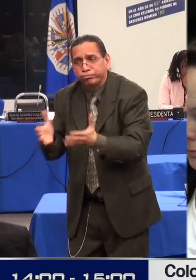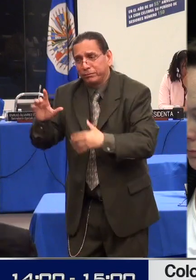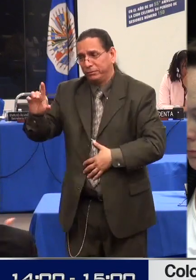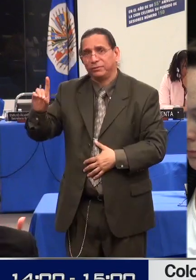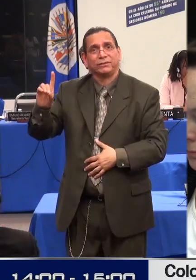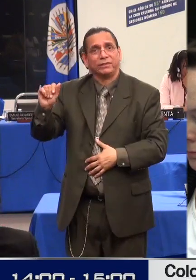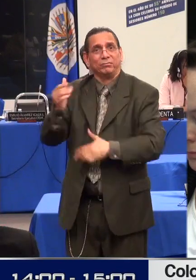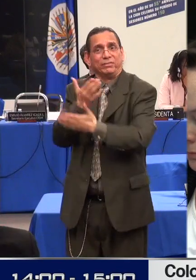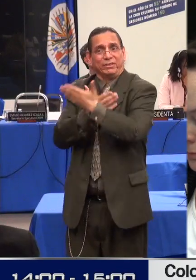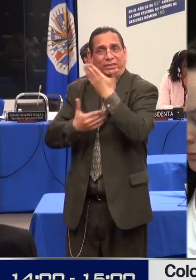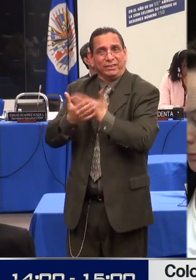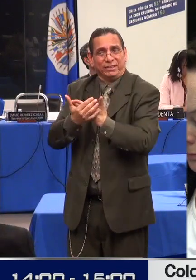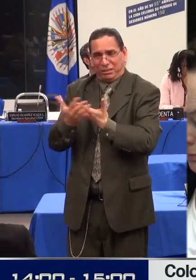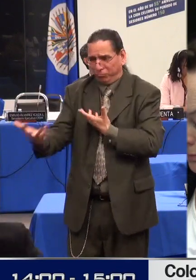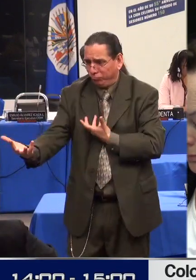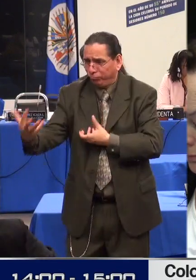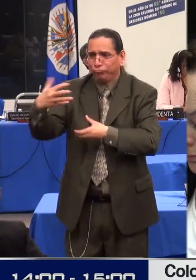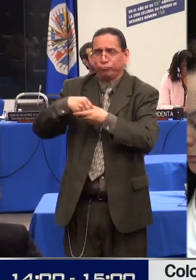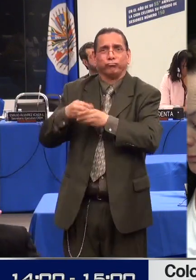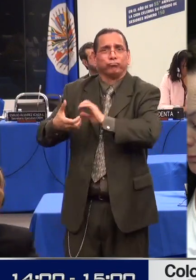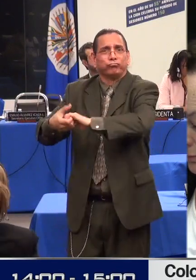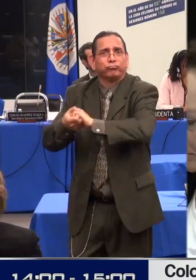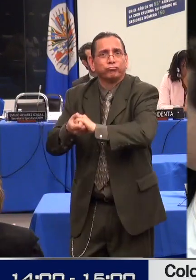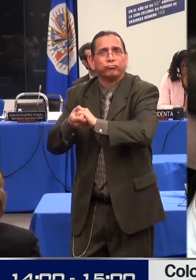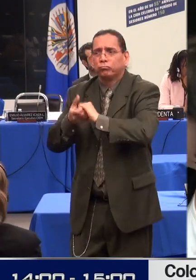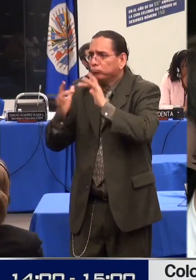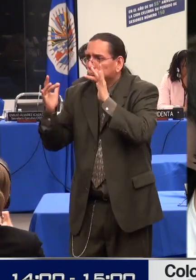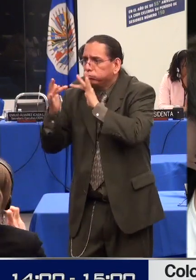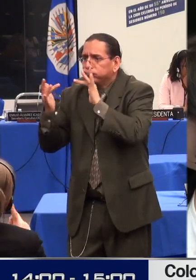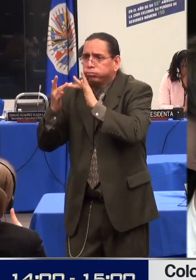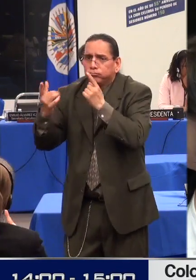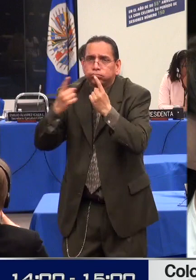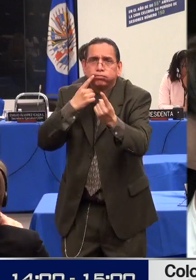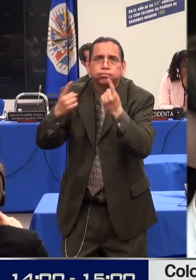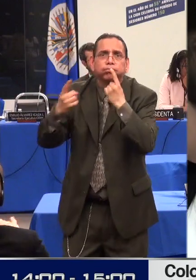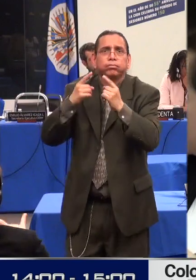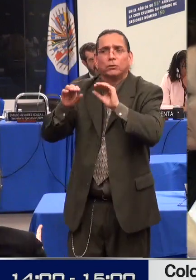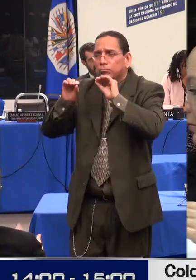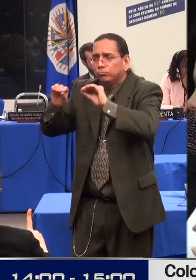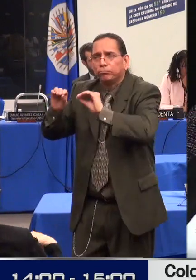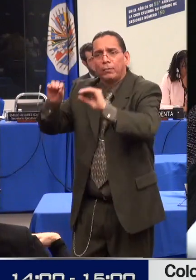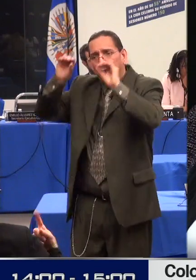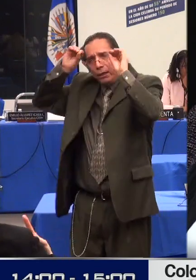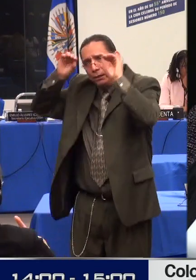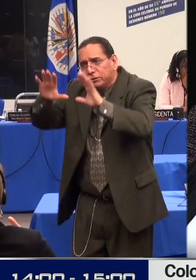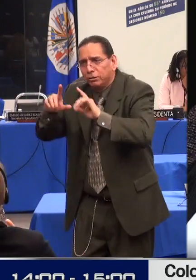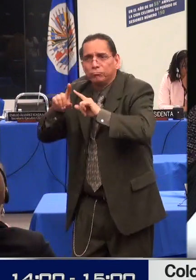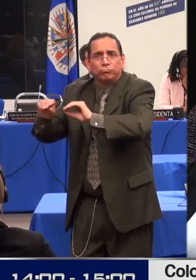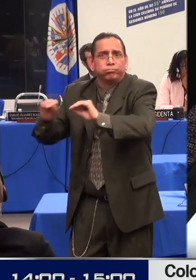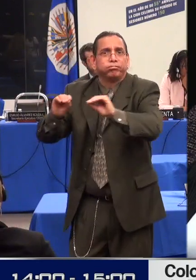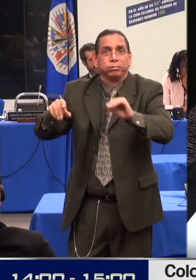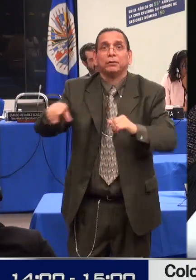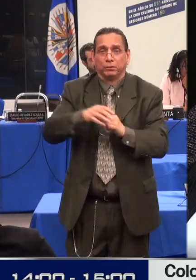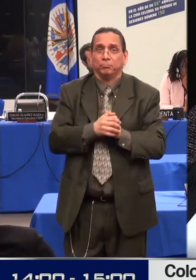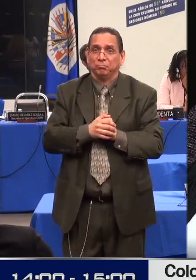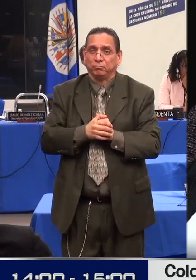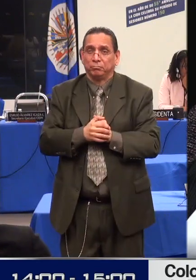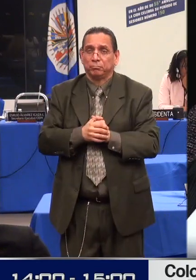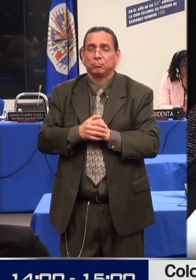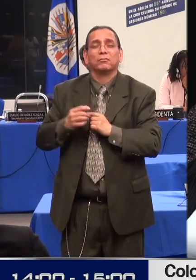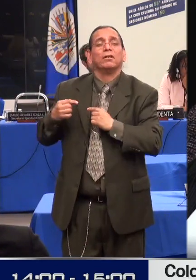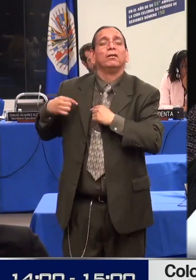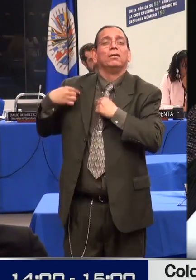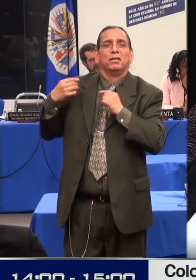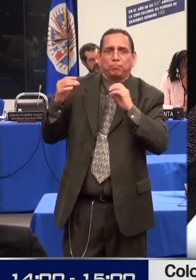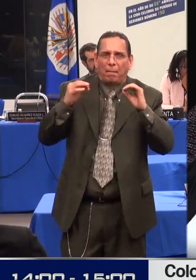discapacidad han empezado a ganar espacio y reconocimiento dentro de la agenda pública nacional y territorial, por lo que si